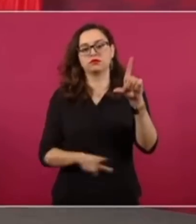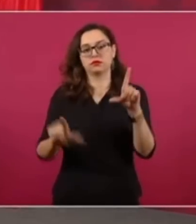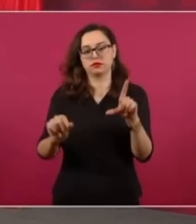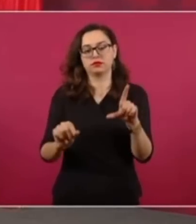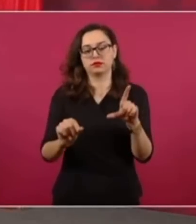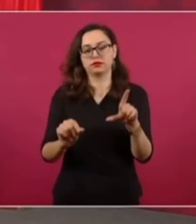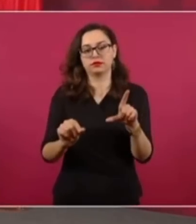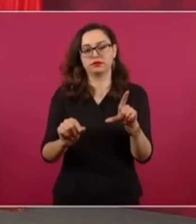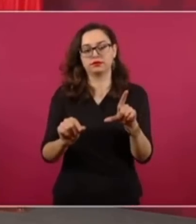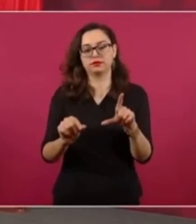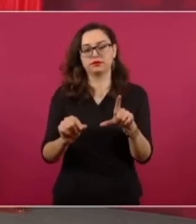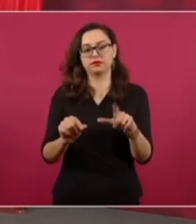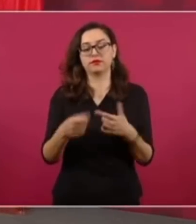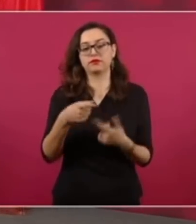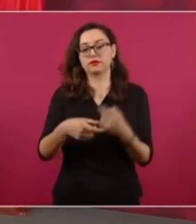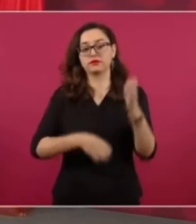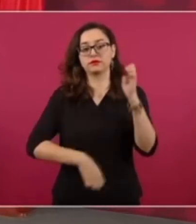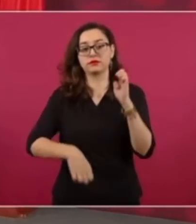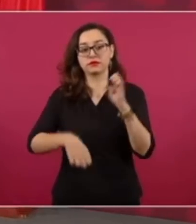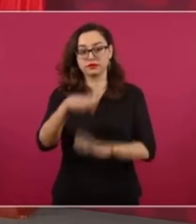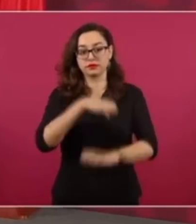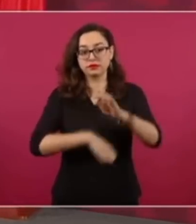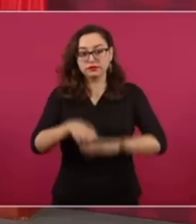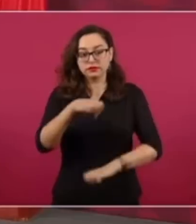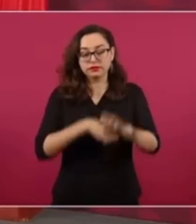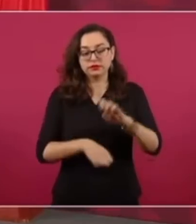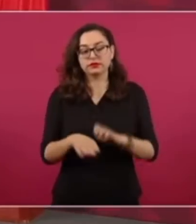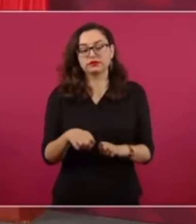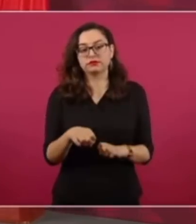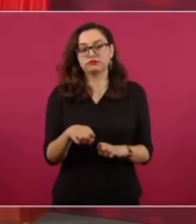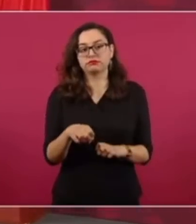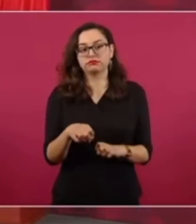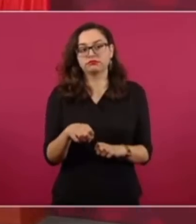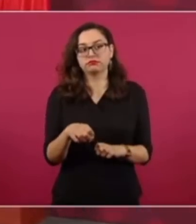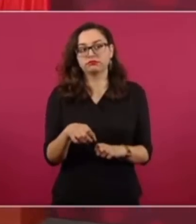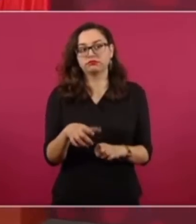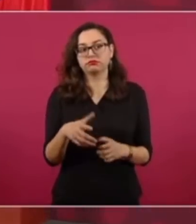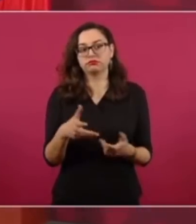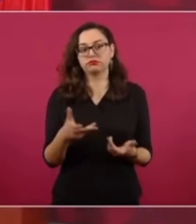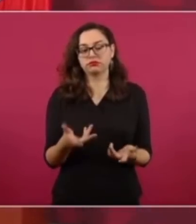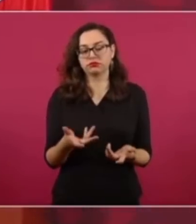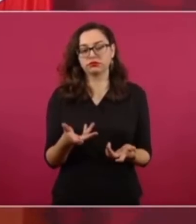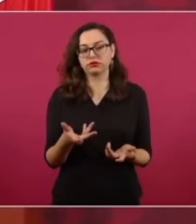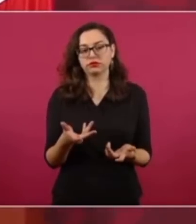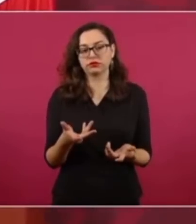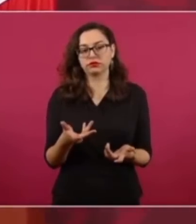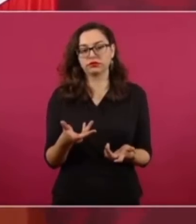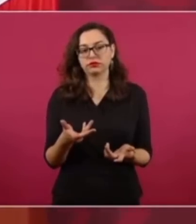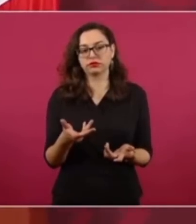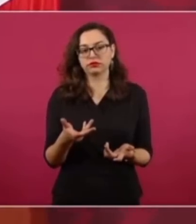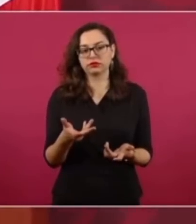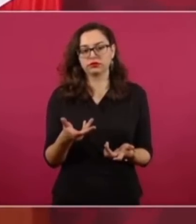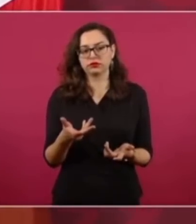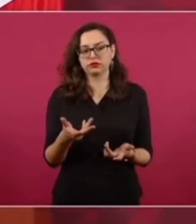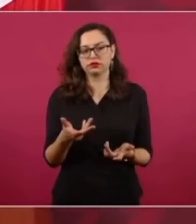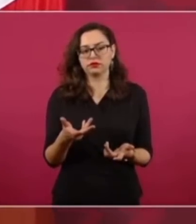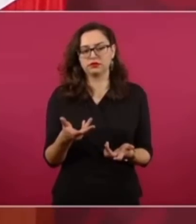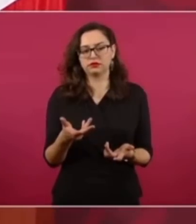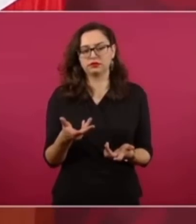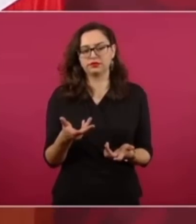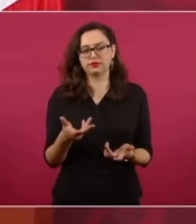empresa pueda interactuar o